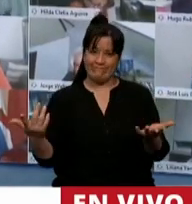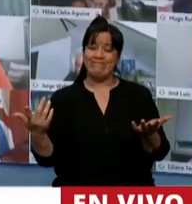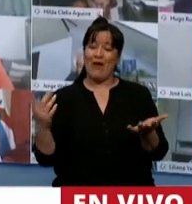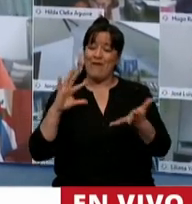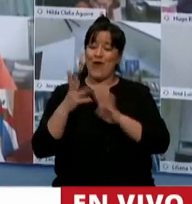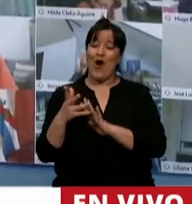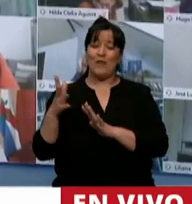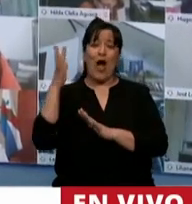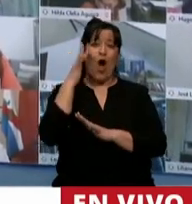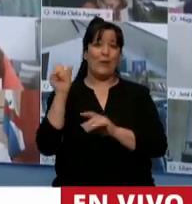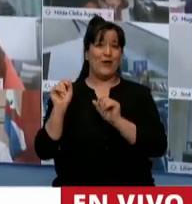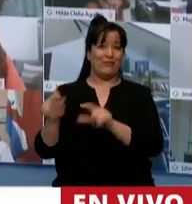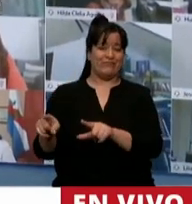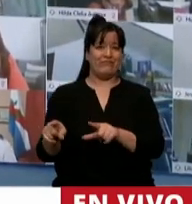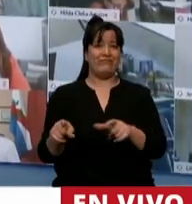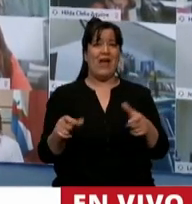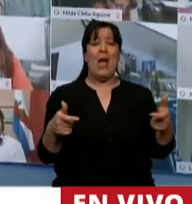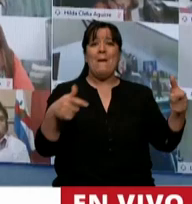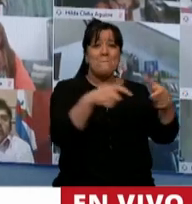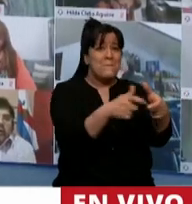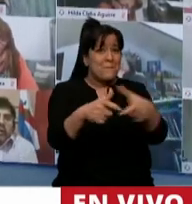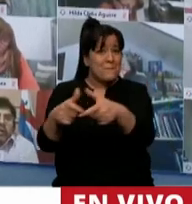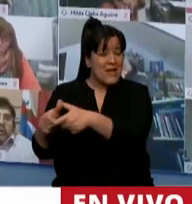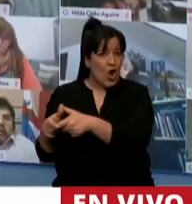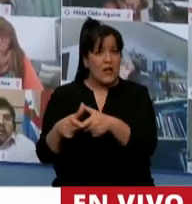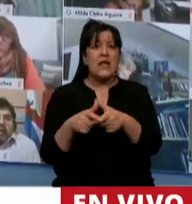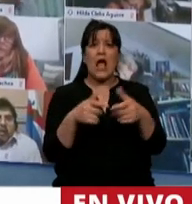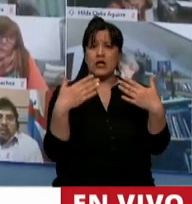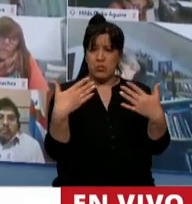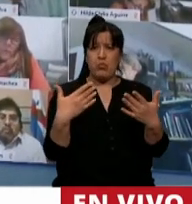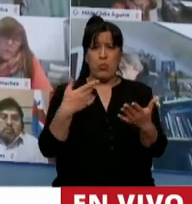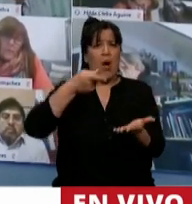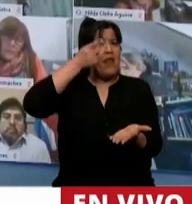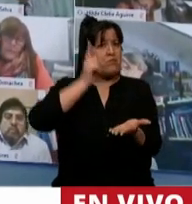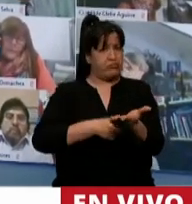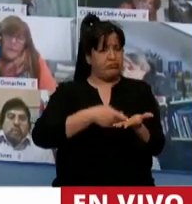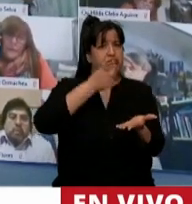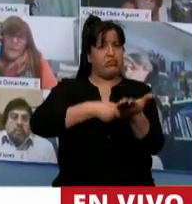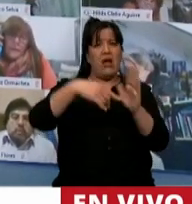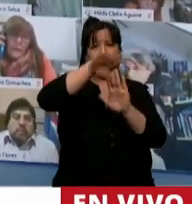que las minorías tienen derecho a imponerle la agenda a la mayoría.